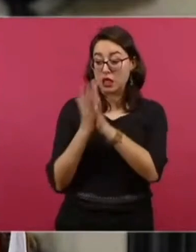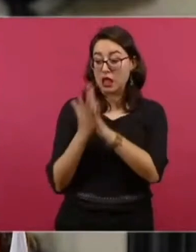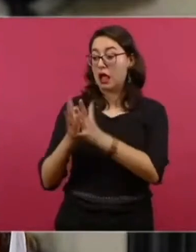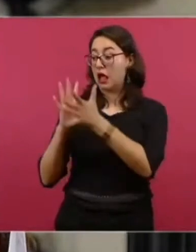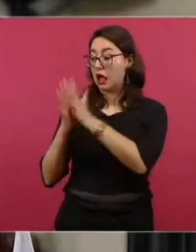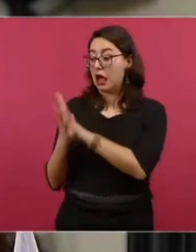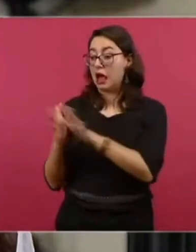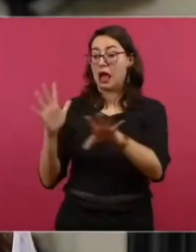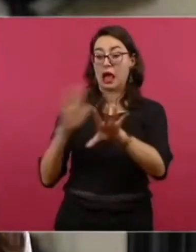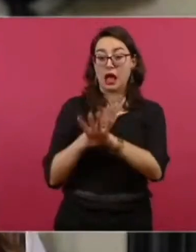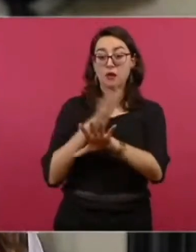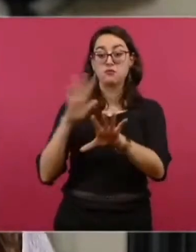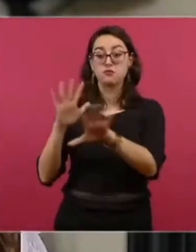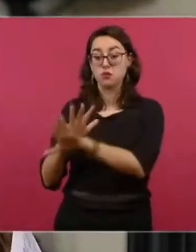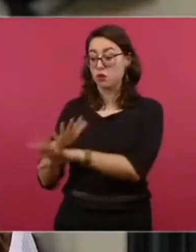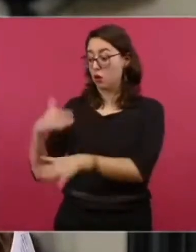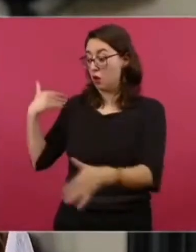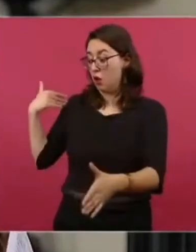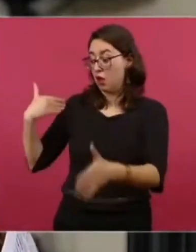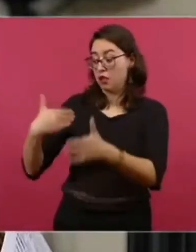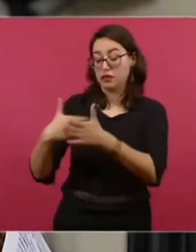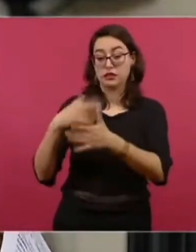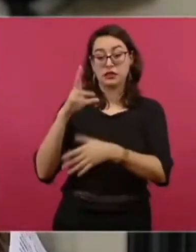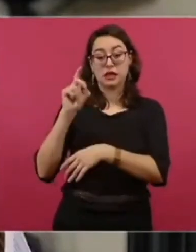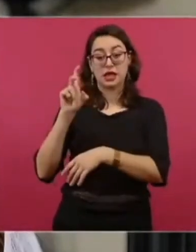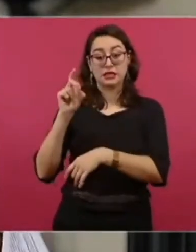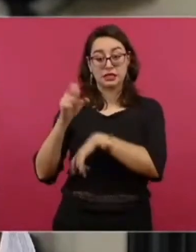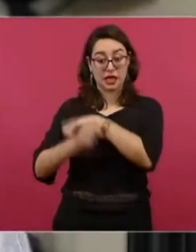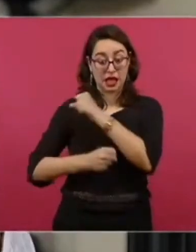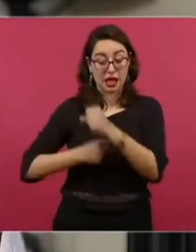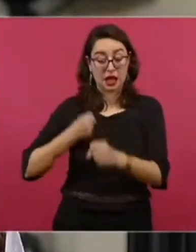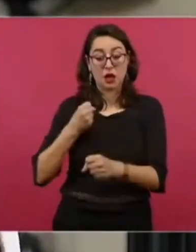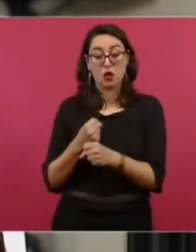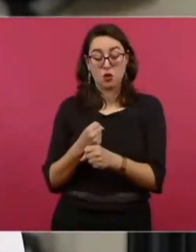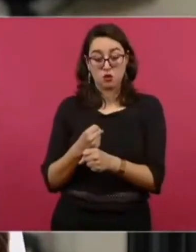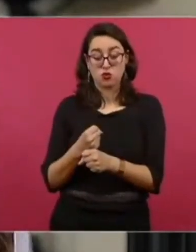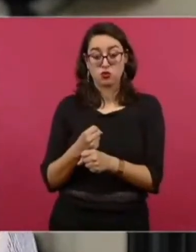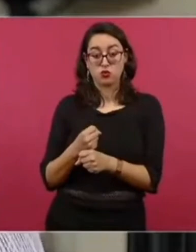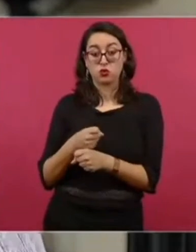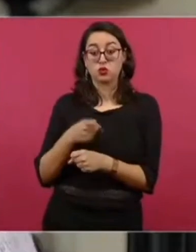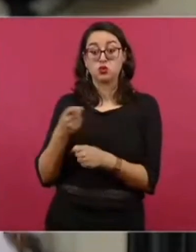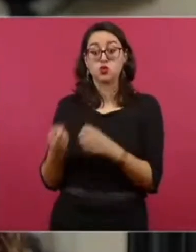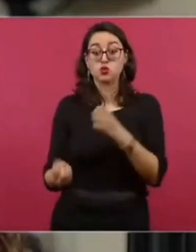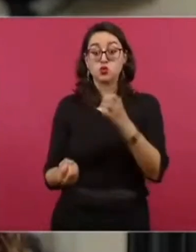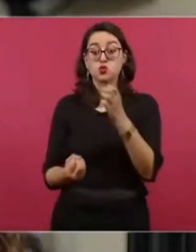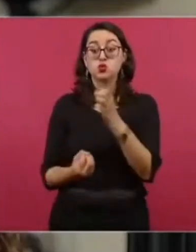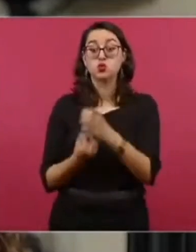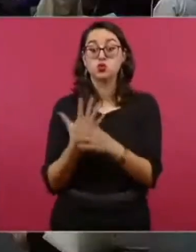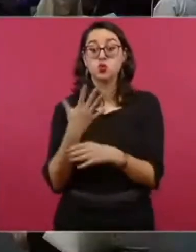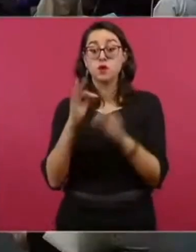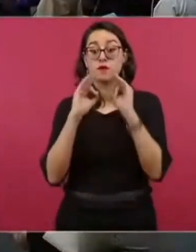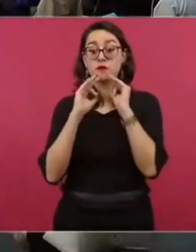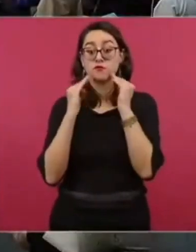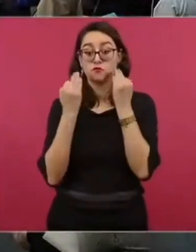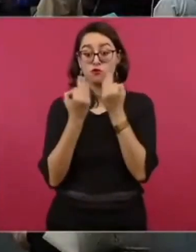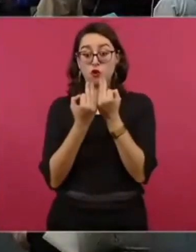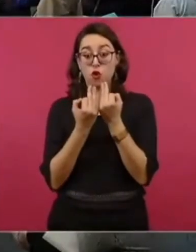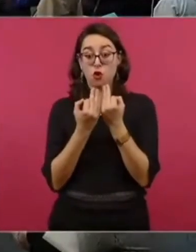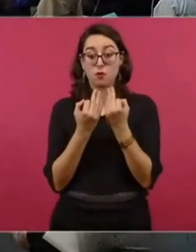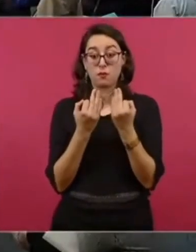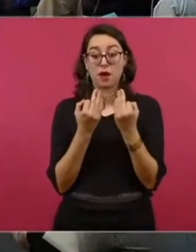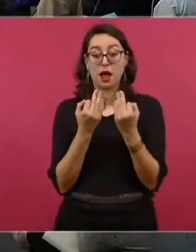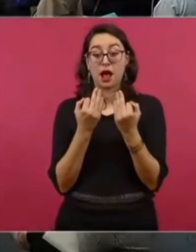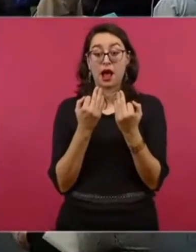en las tres últimas décadas, especialmente a partir de que se introdujo el nuevo modelo económico que